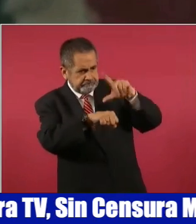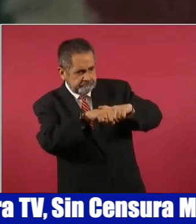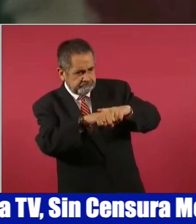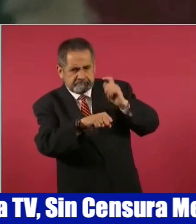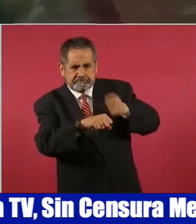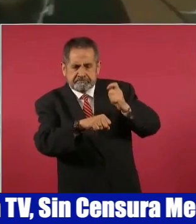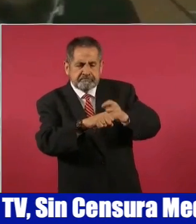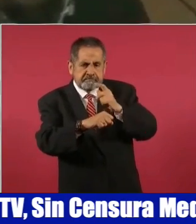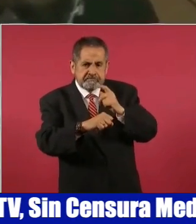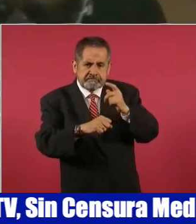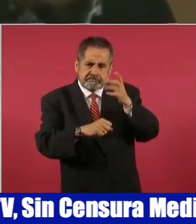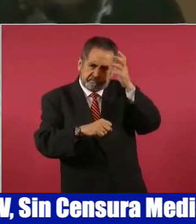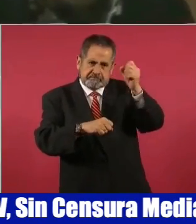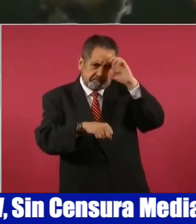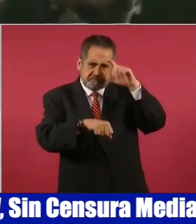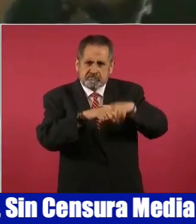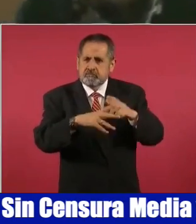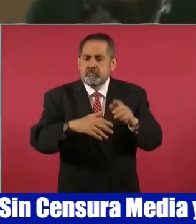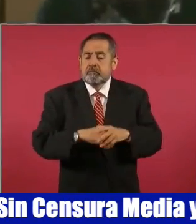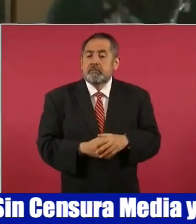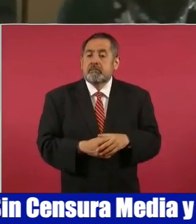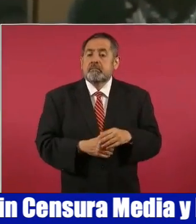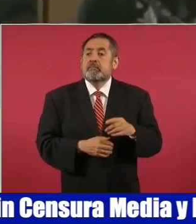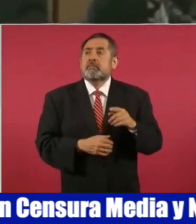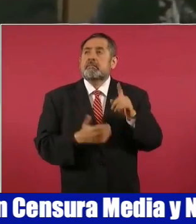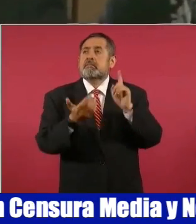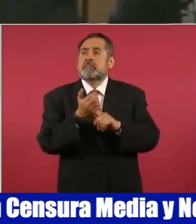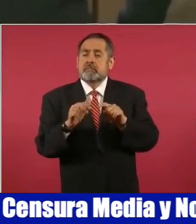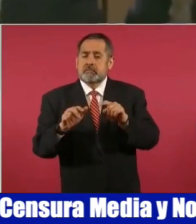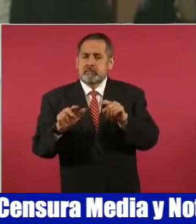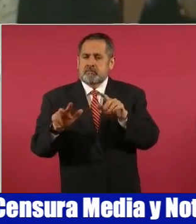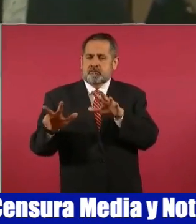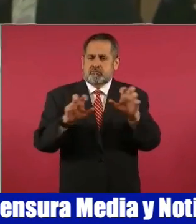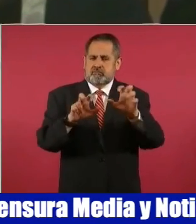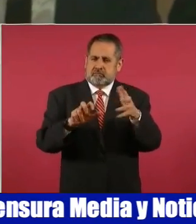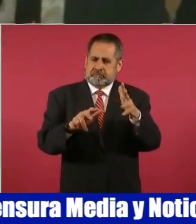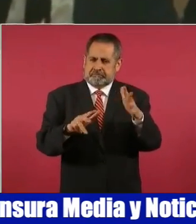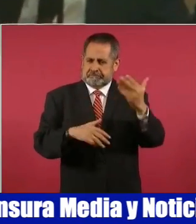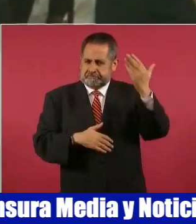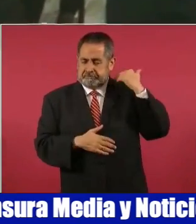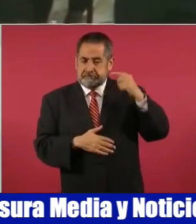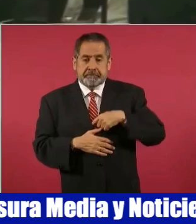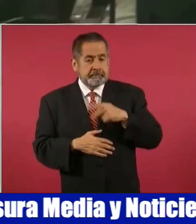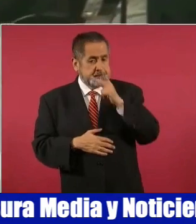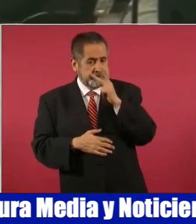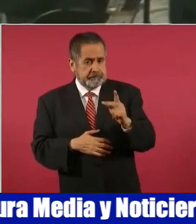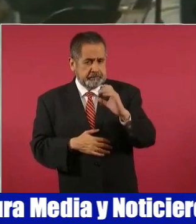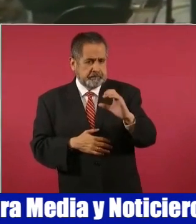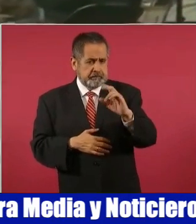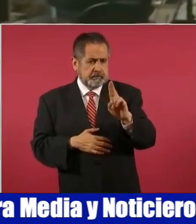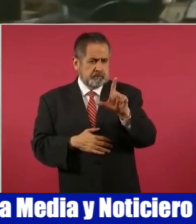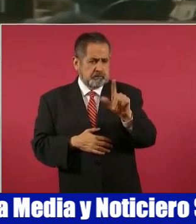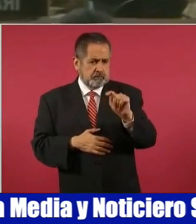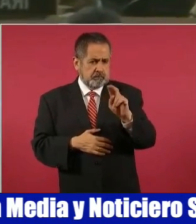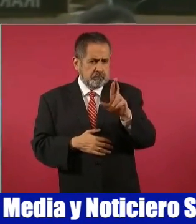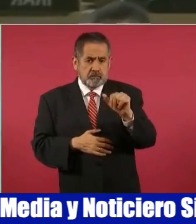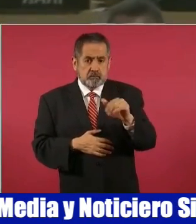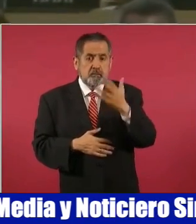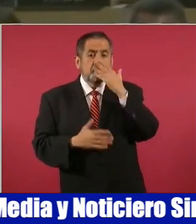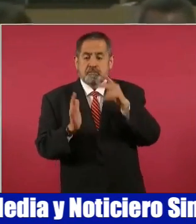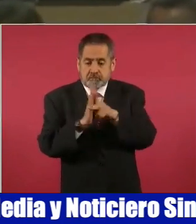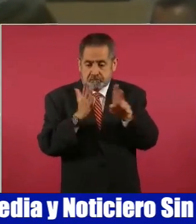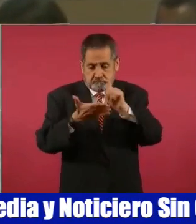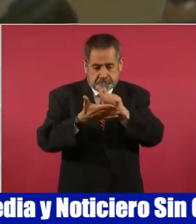A finales del siglo XIX occidental, por ejemplo, la palabra no se hallaba en los